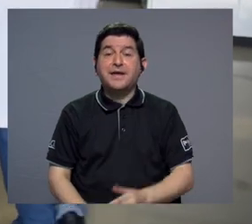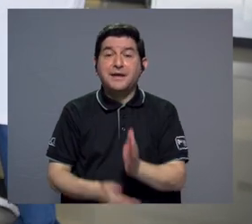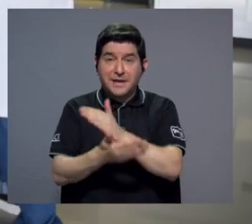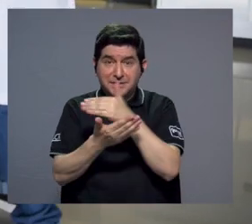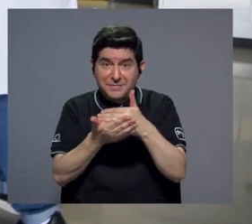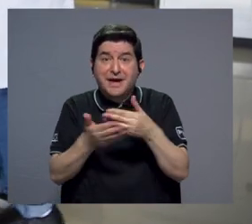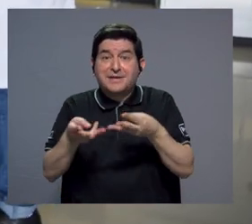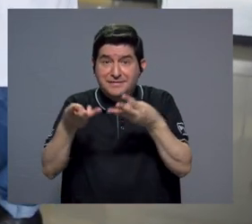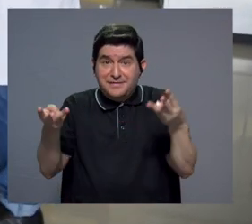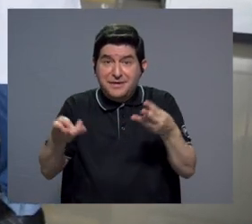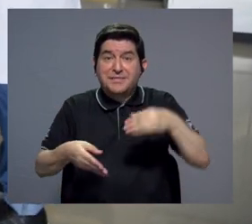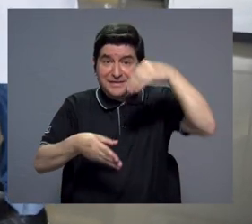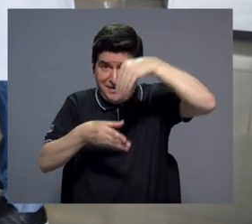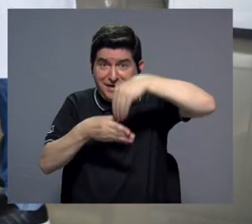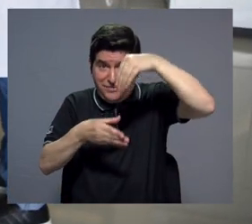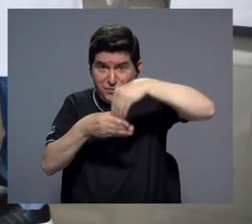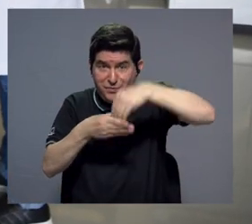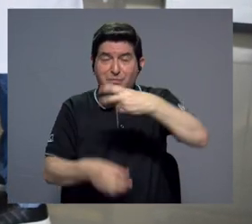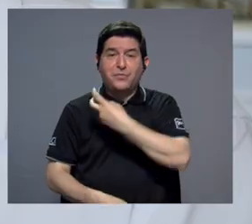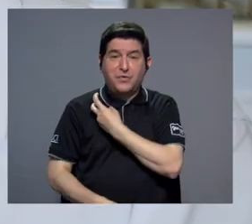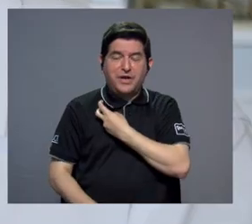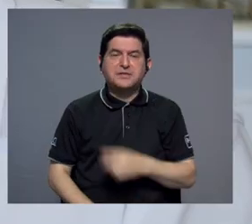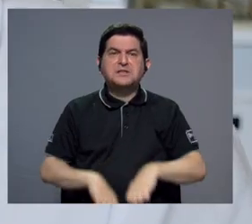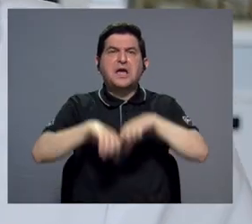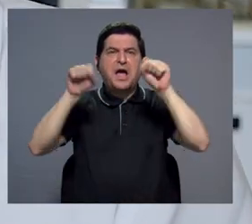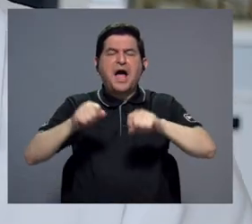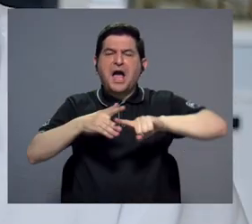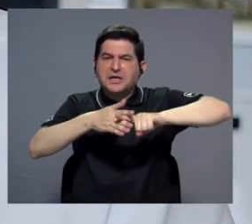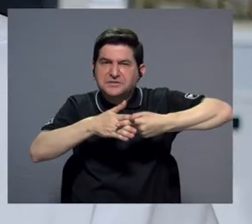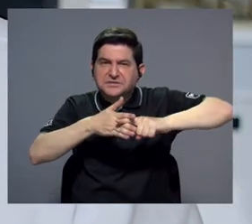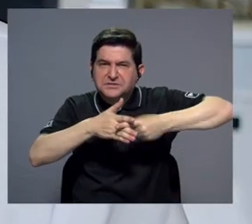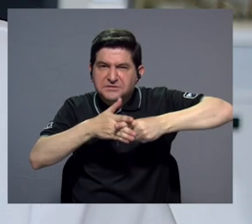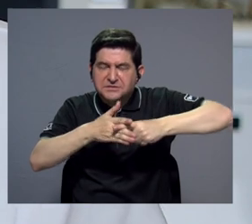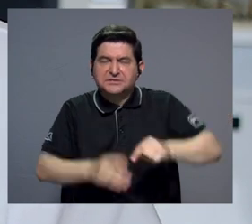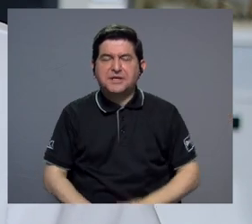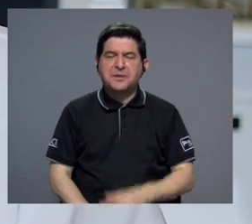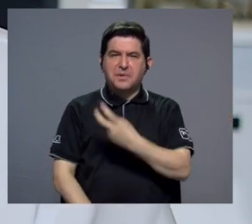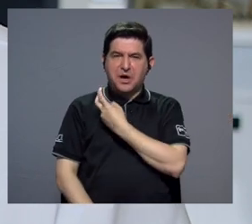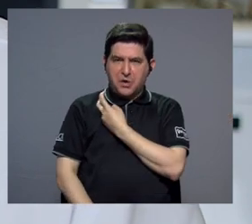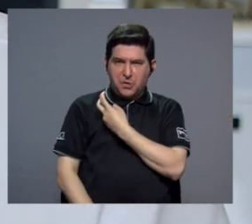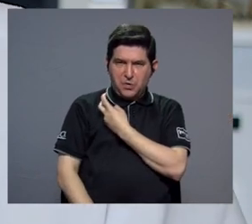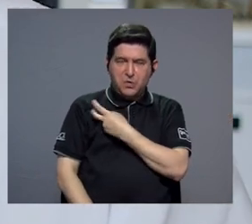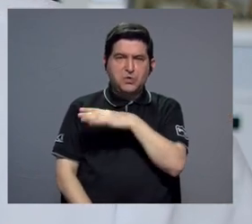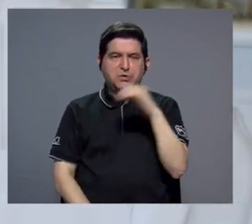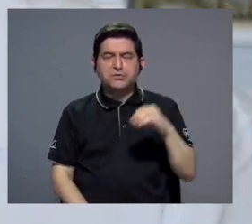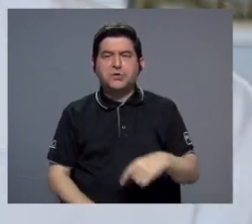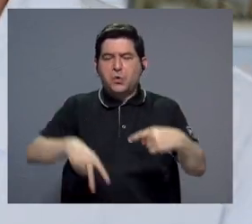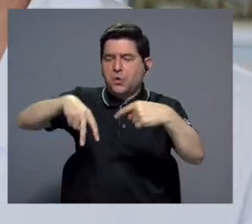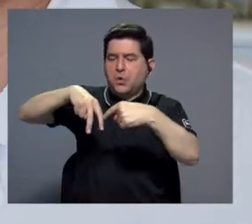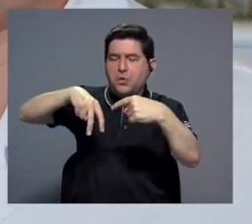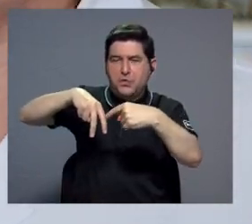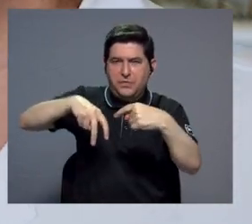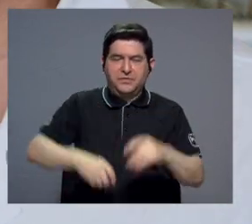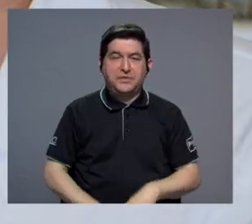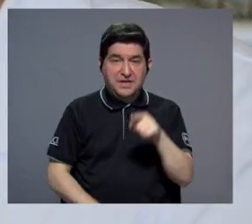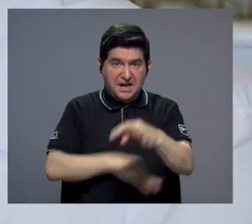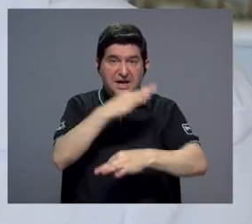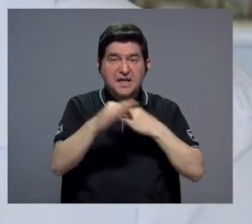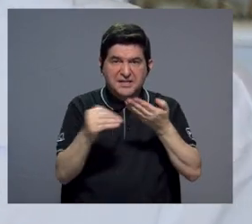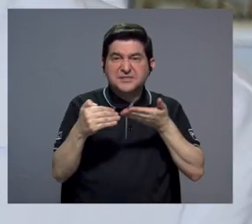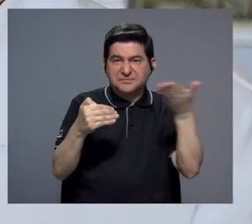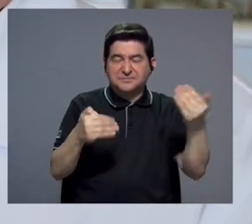como son formadas precisamente de material que forma nuestros huesos, más en sistemas regenerativos, óseos, o de